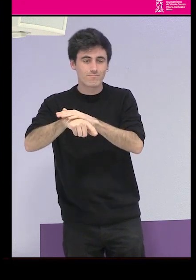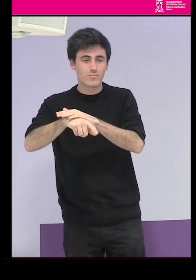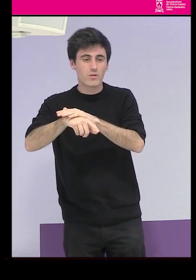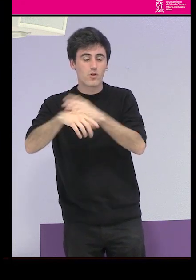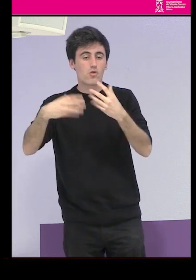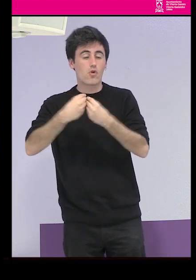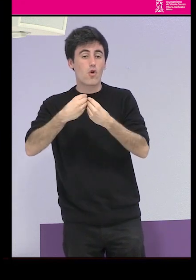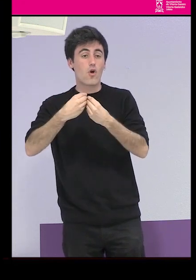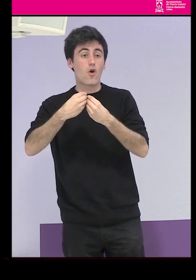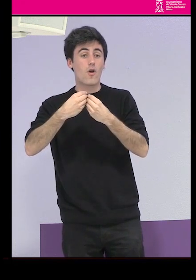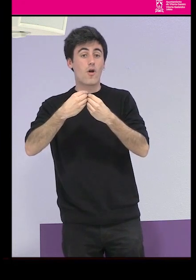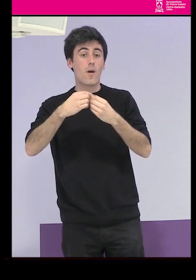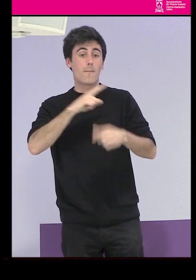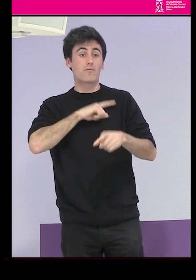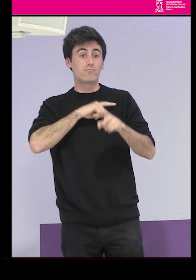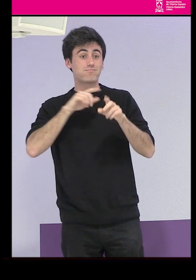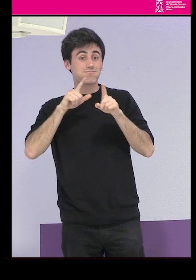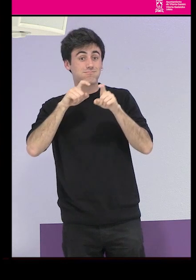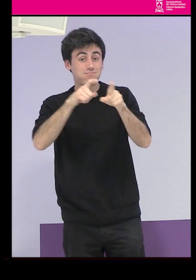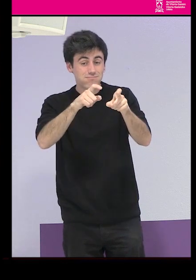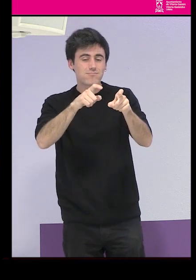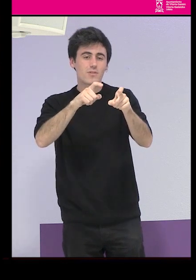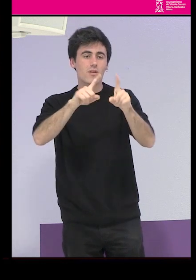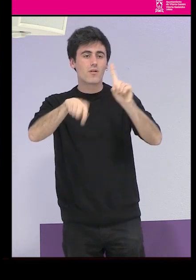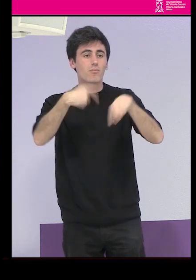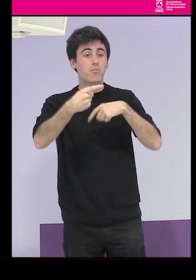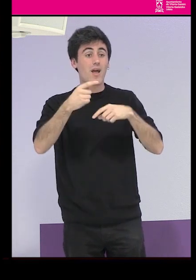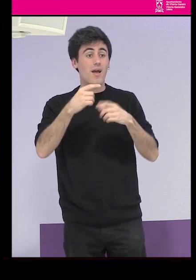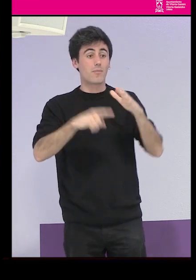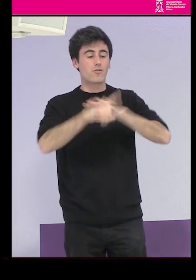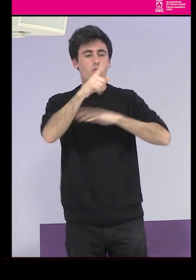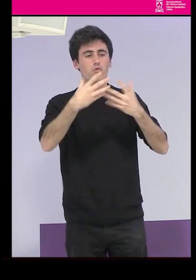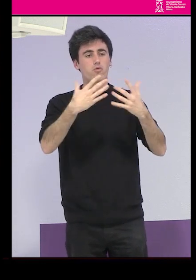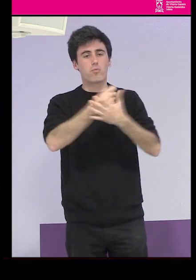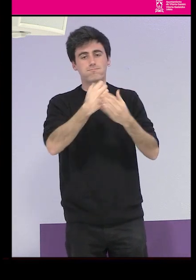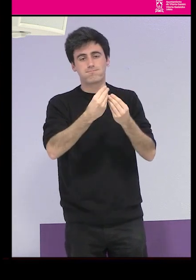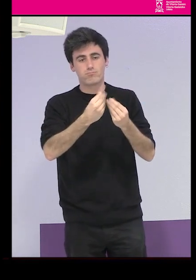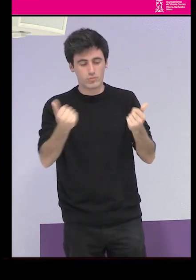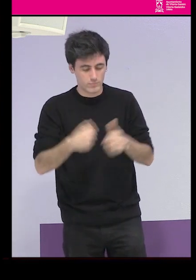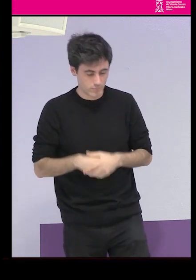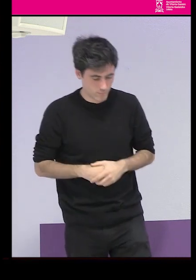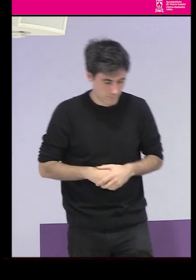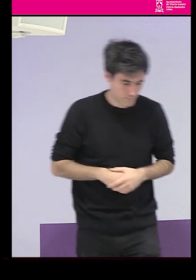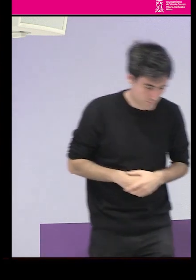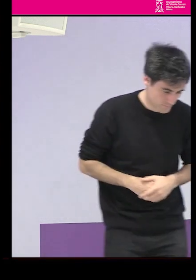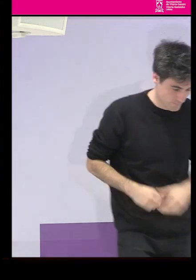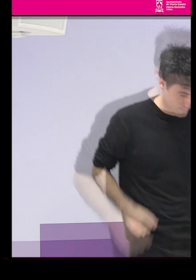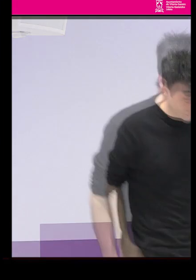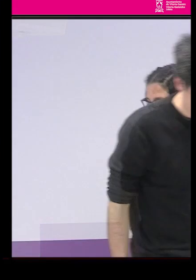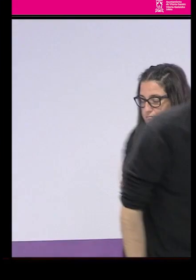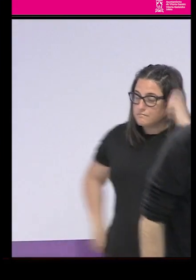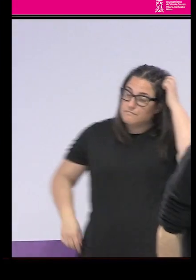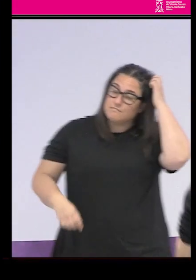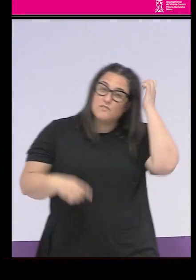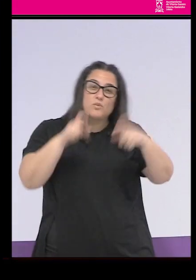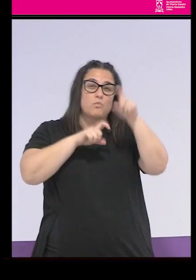el golpe militar enseguida desaparecen todos esos avances y se vuelve un poco también a toda esta idea que por otro lado ya estaba también entre